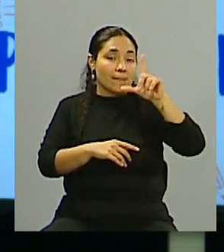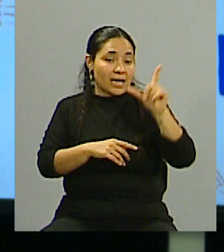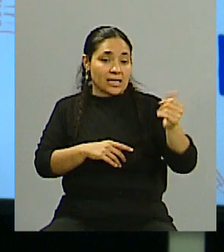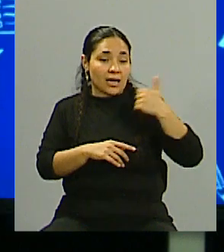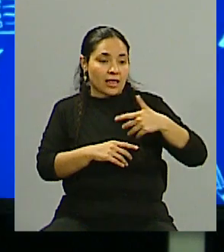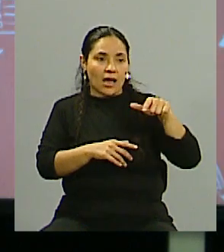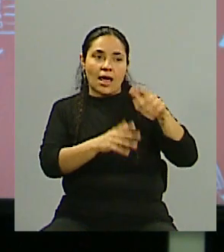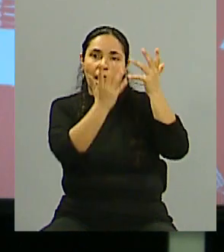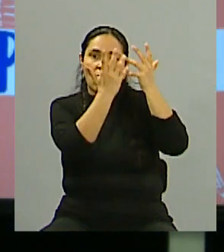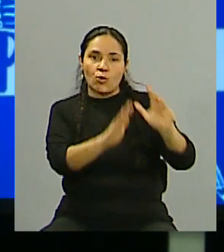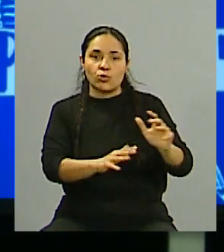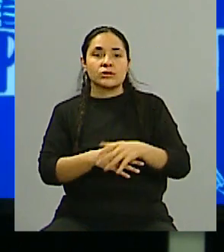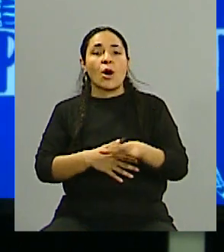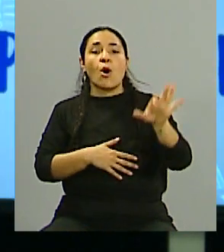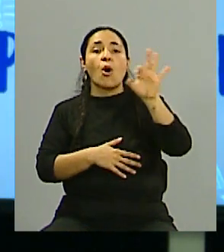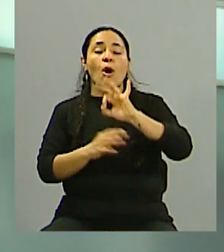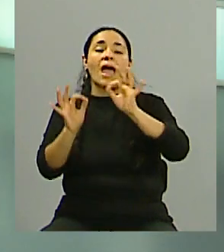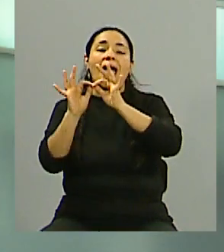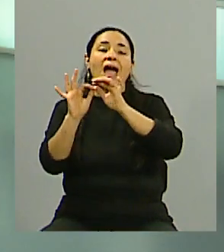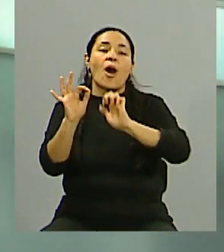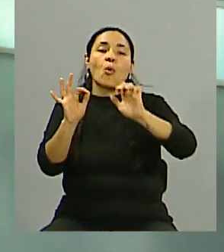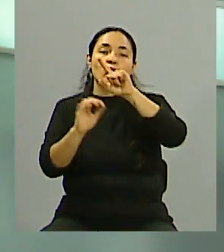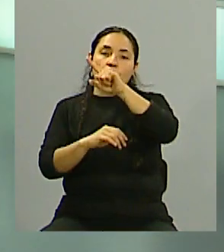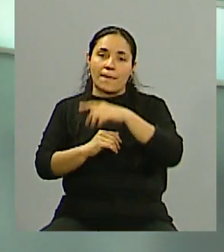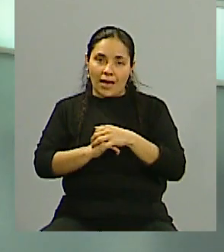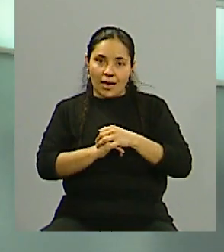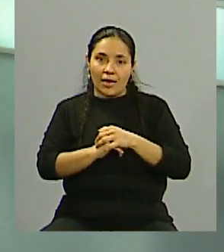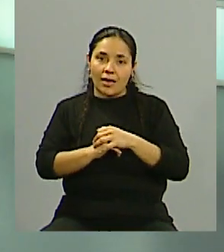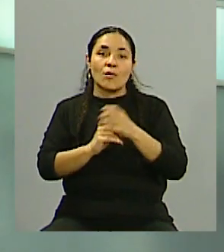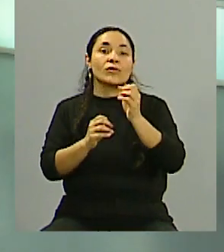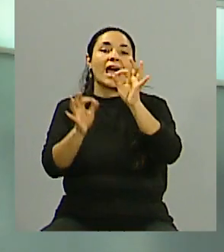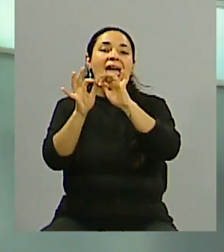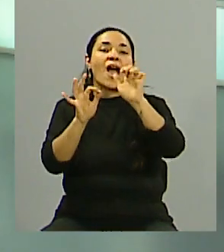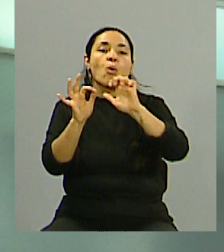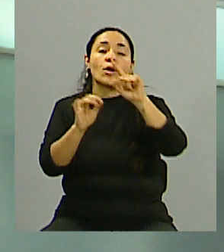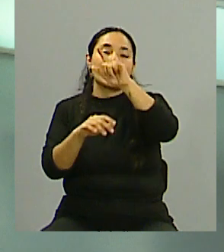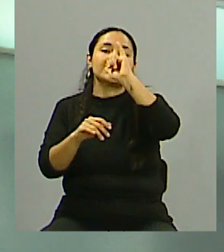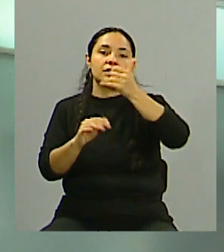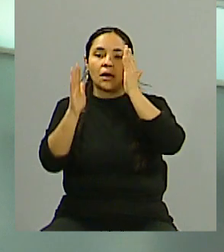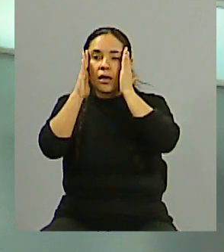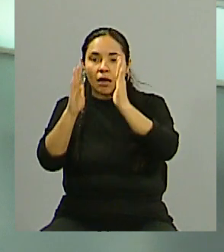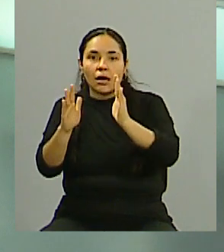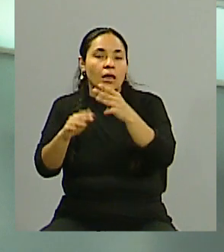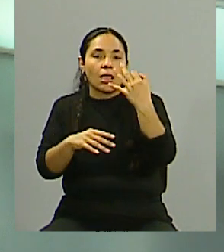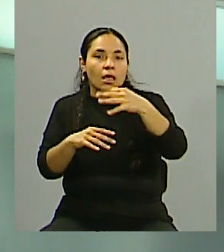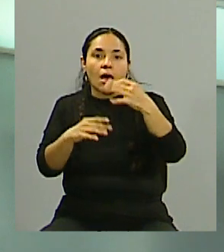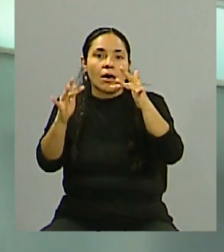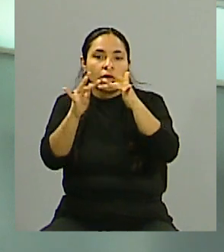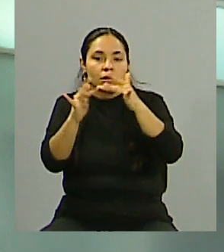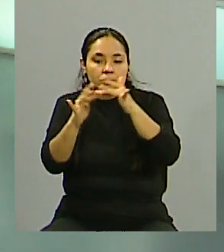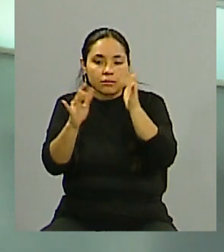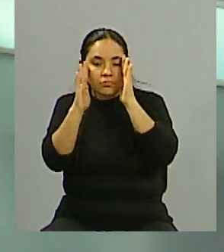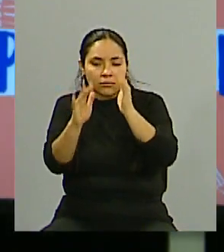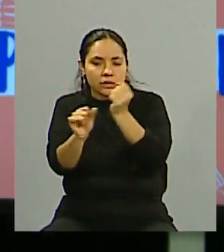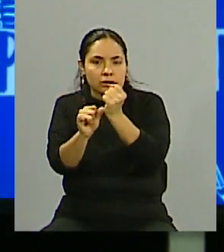salvo si eras ciudadano europeo porque Europa se viene ocupando del tema y de su ciudadanía en el mundo digital. Claro.